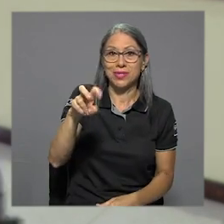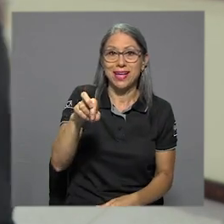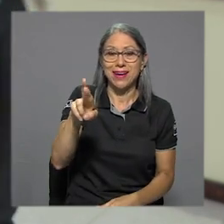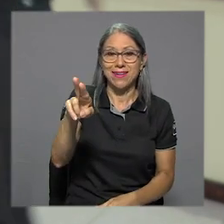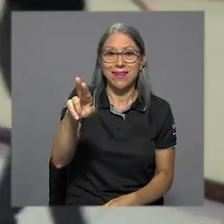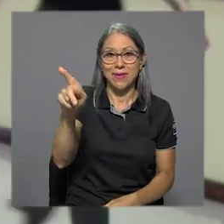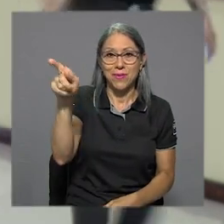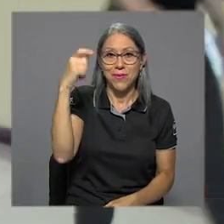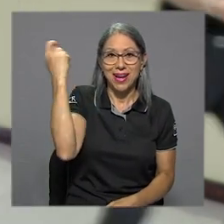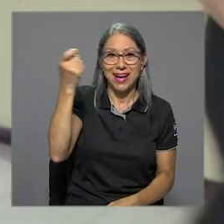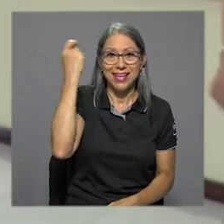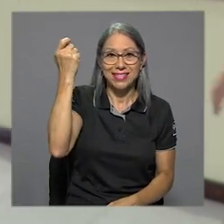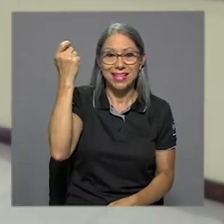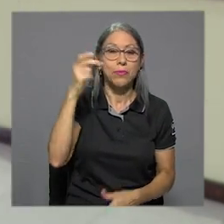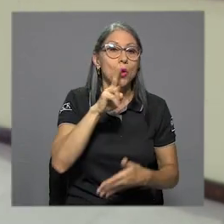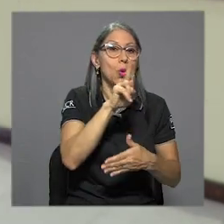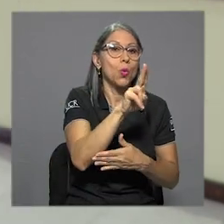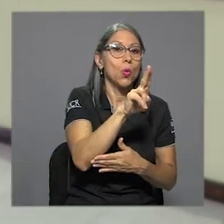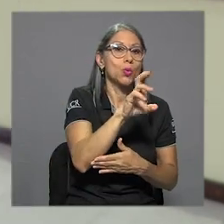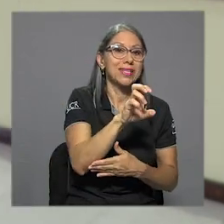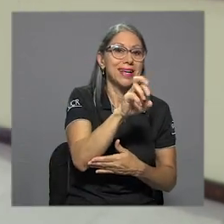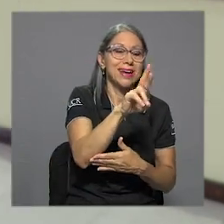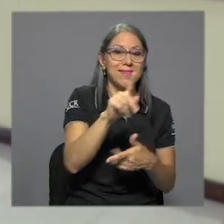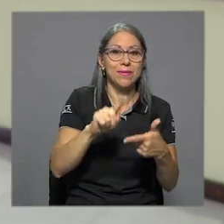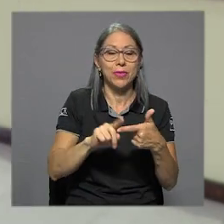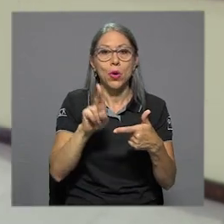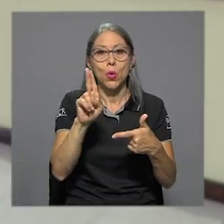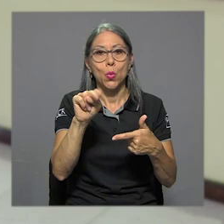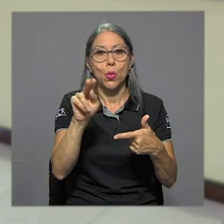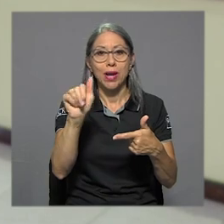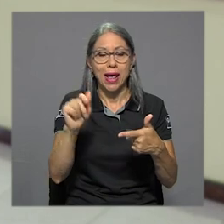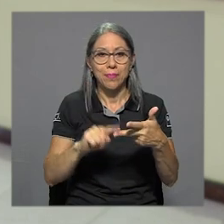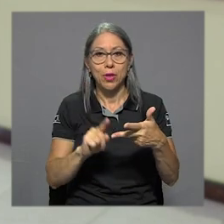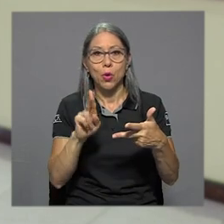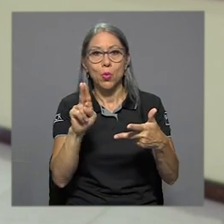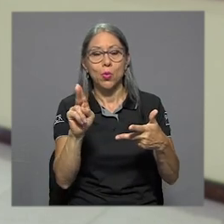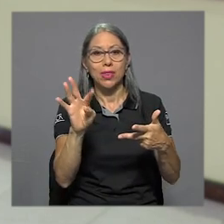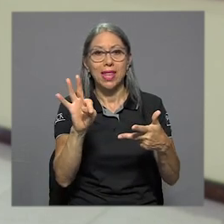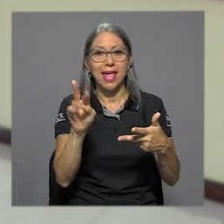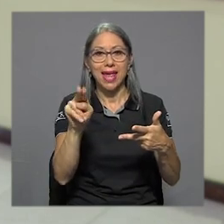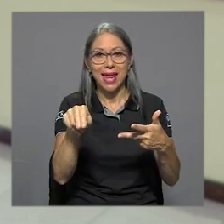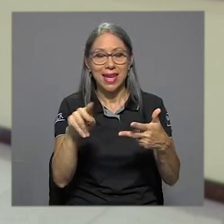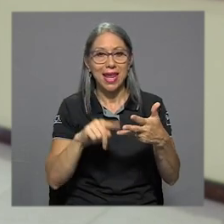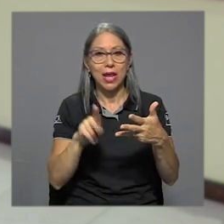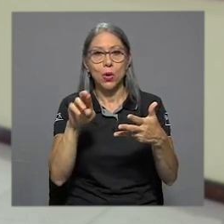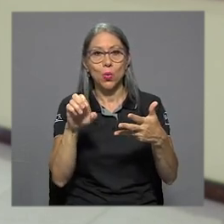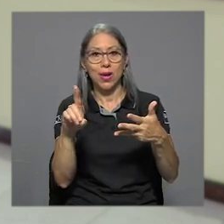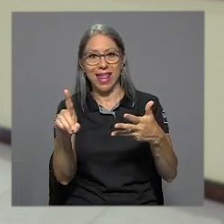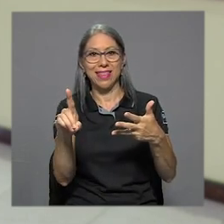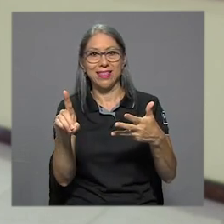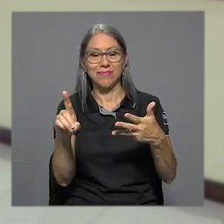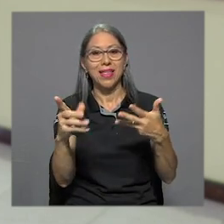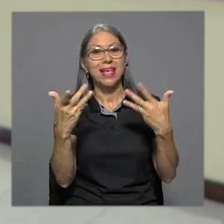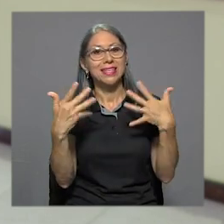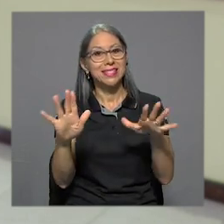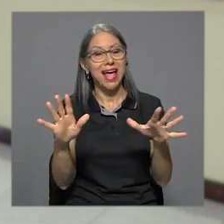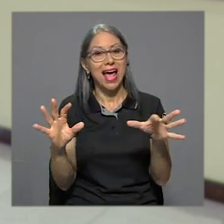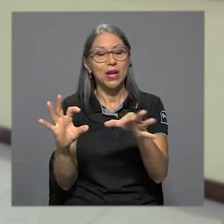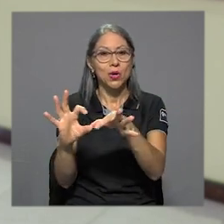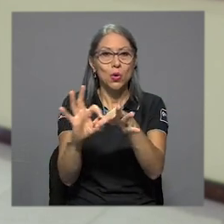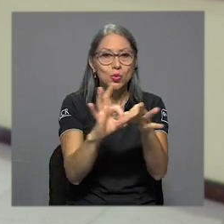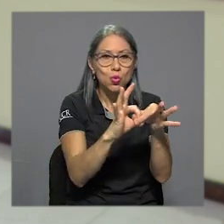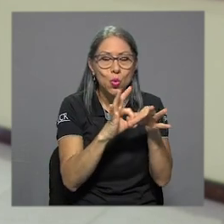Guanacaste, desde la Universidad de Costa Rica, la Universidad Nacional, la UTN y la UNED, nos unimos